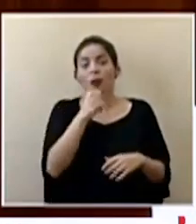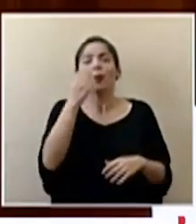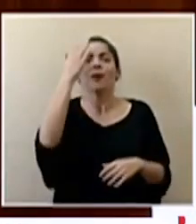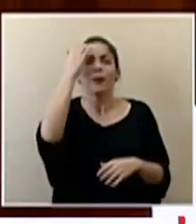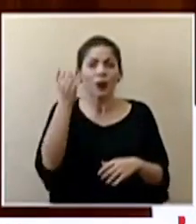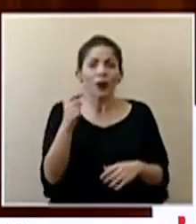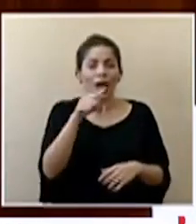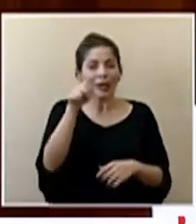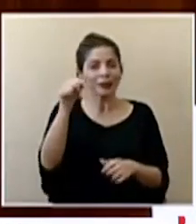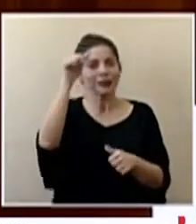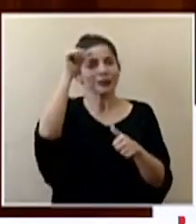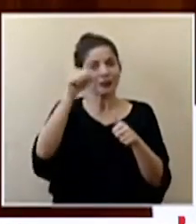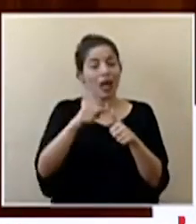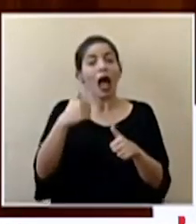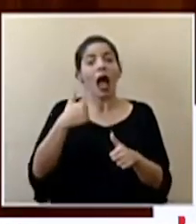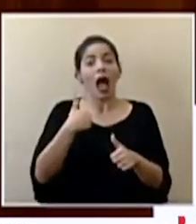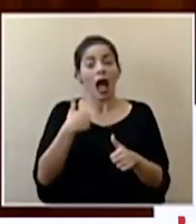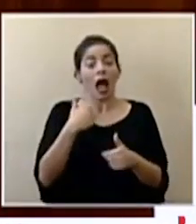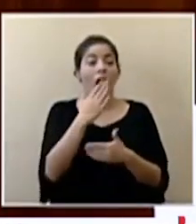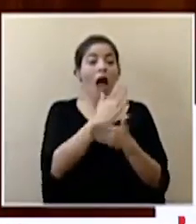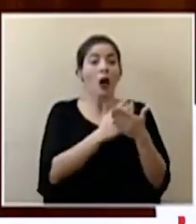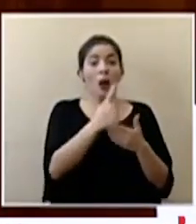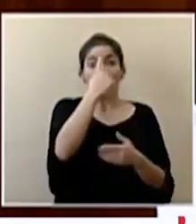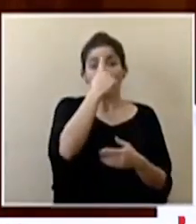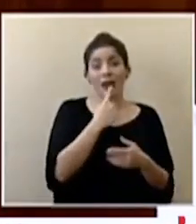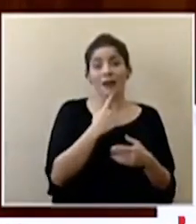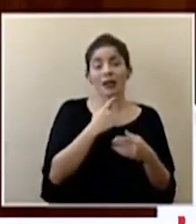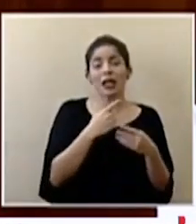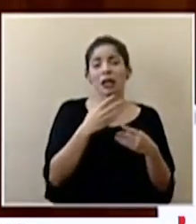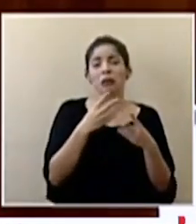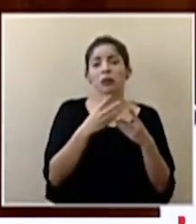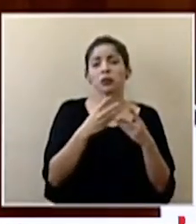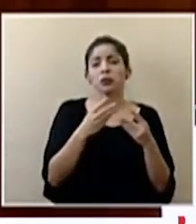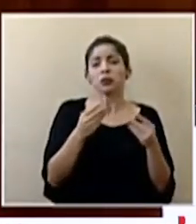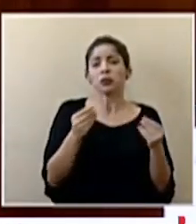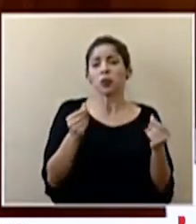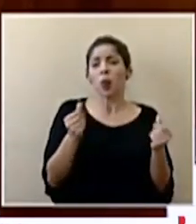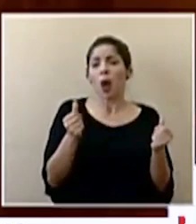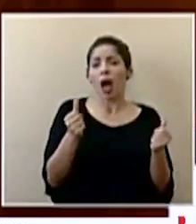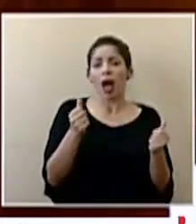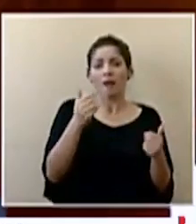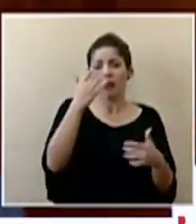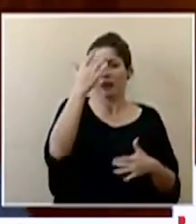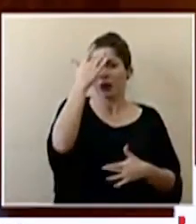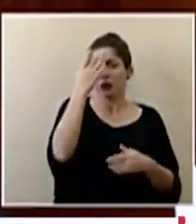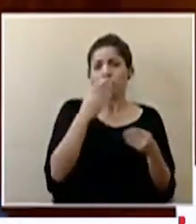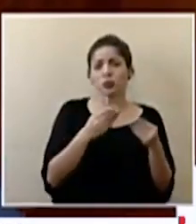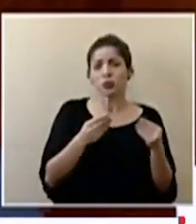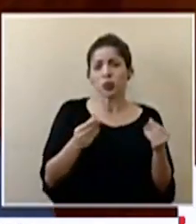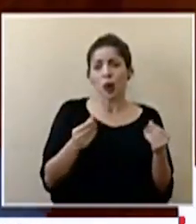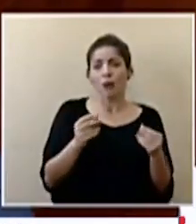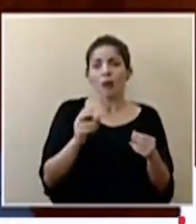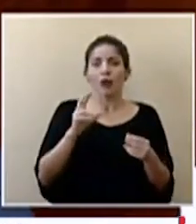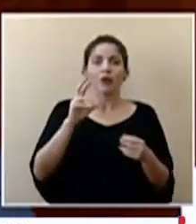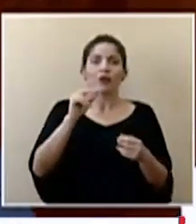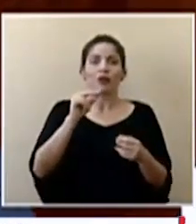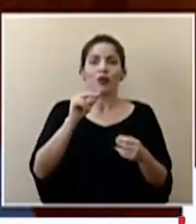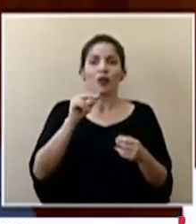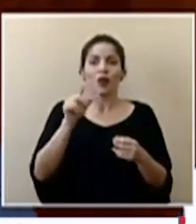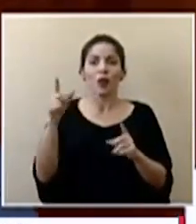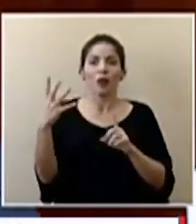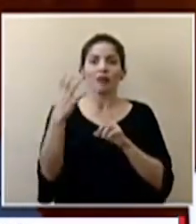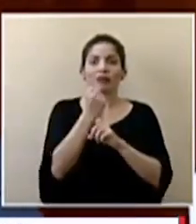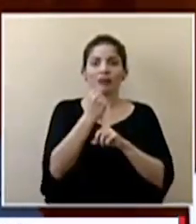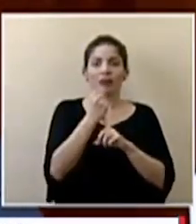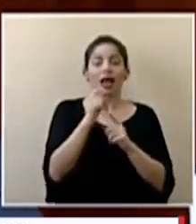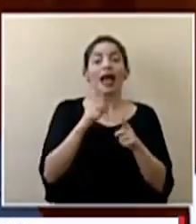recordemos que hay cuadros que son más leves y que no necesariamente van a entrar dentro de la definición